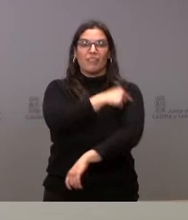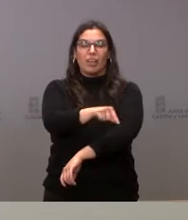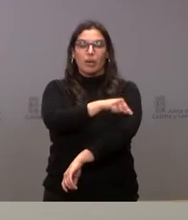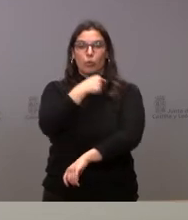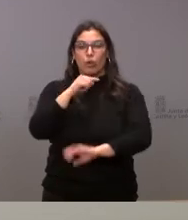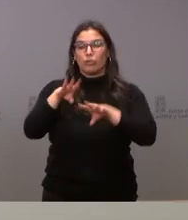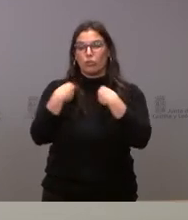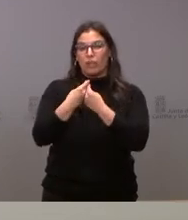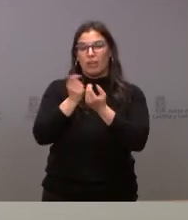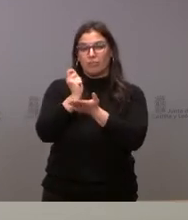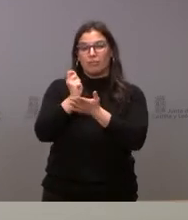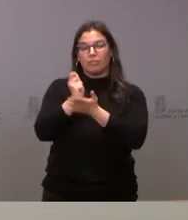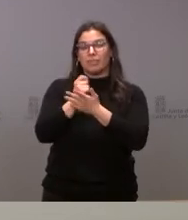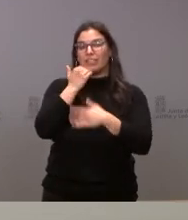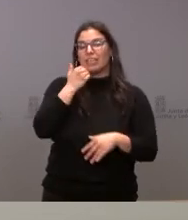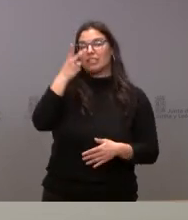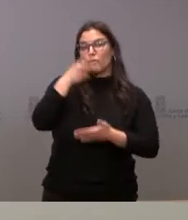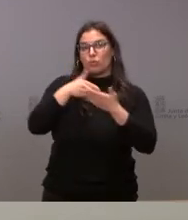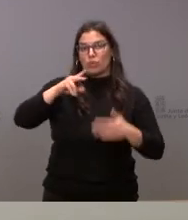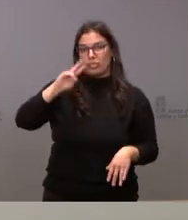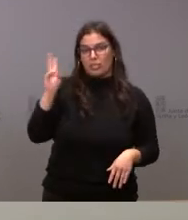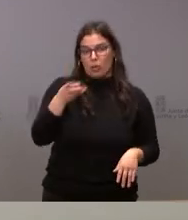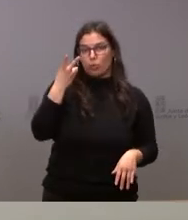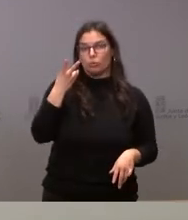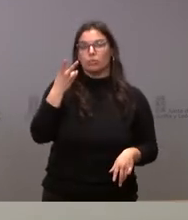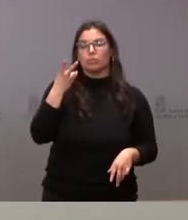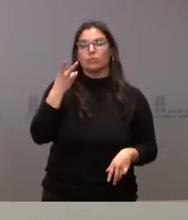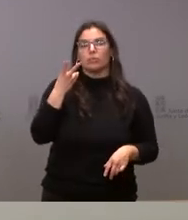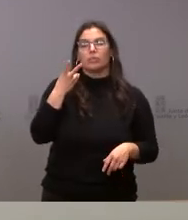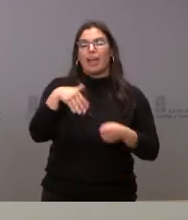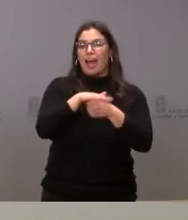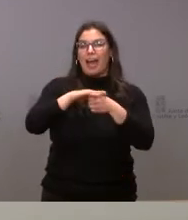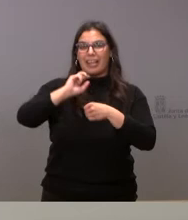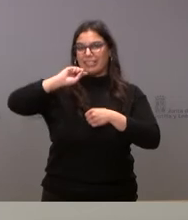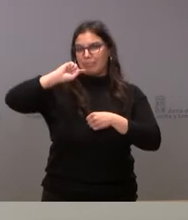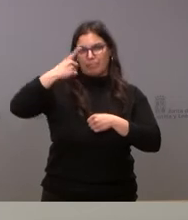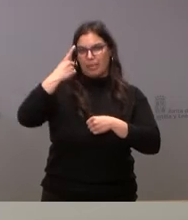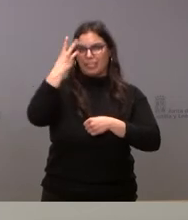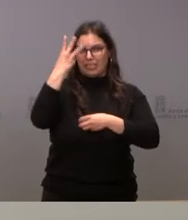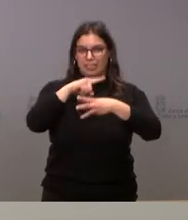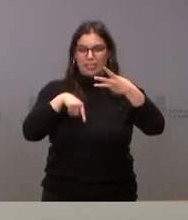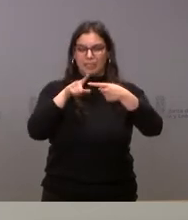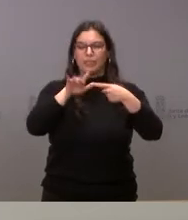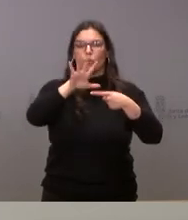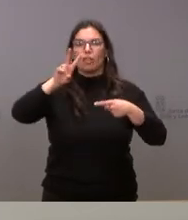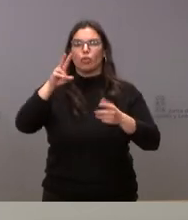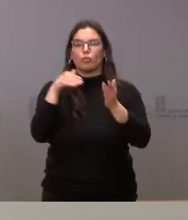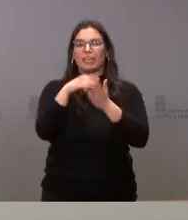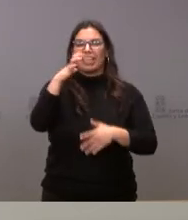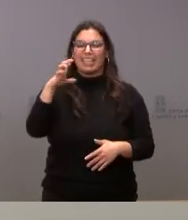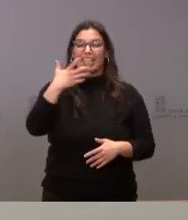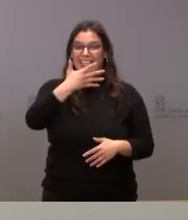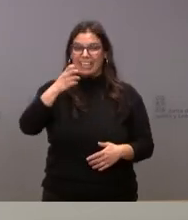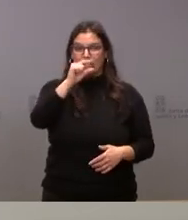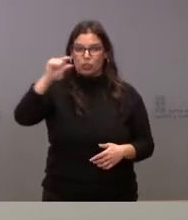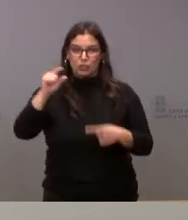un importe próximo a 2 millones de euros, fundamentalmente en tres grandes áreas, 52.500 dosis de la vacuna